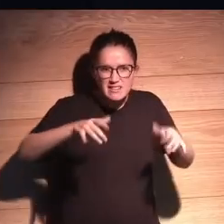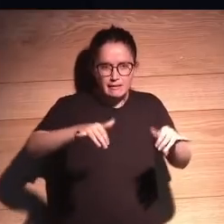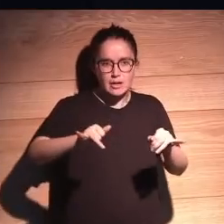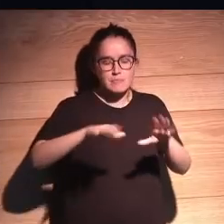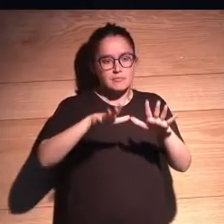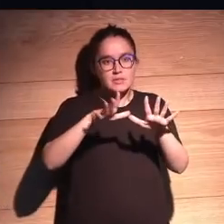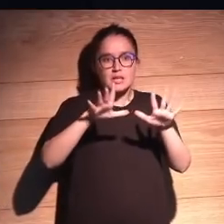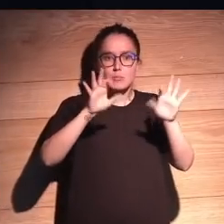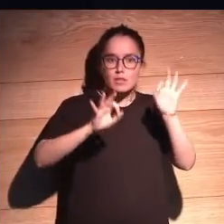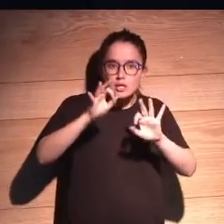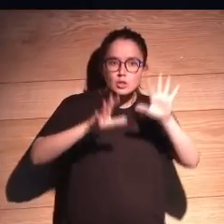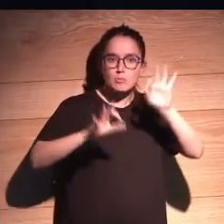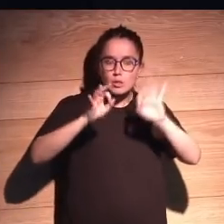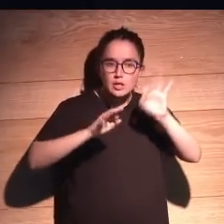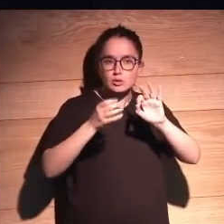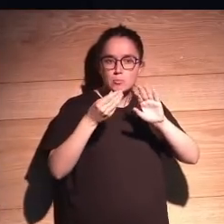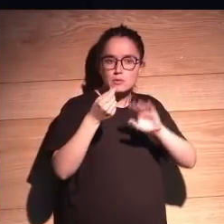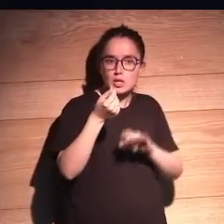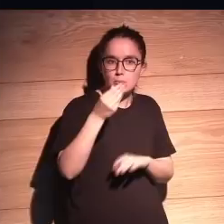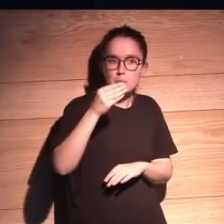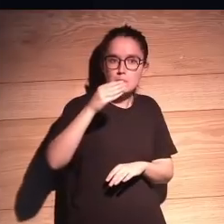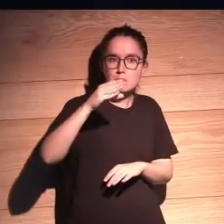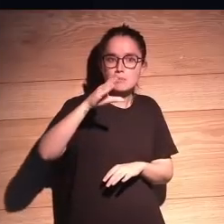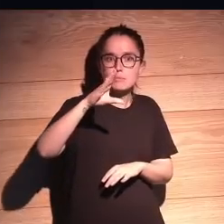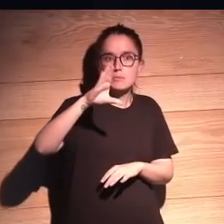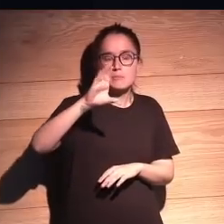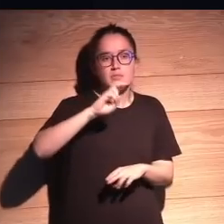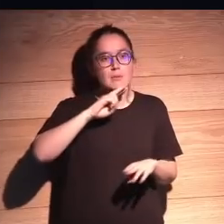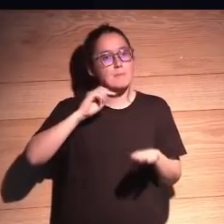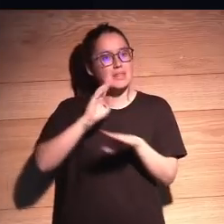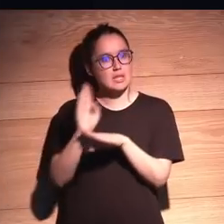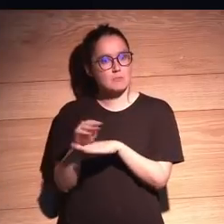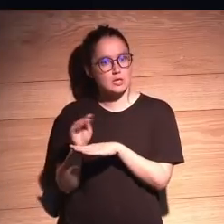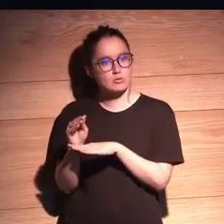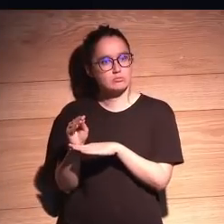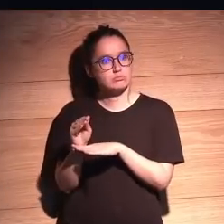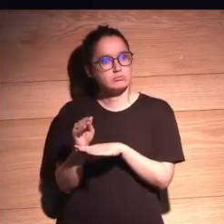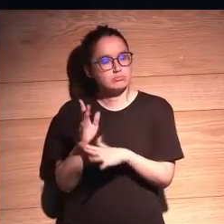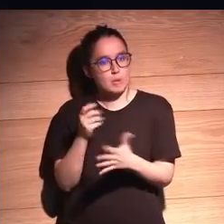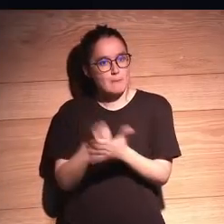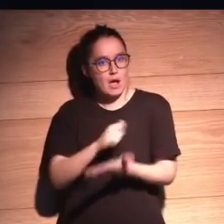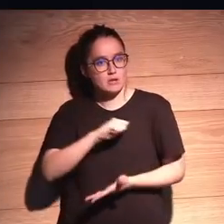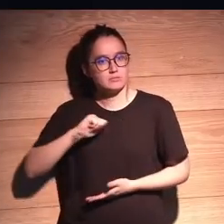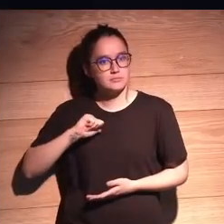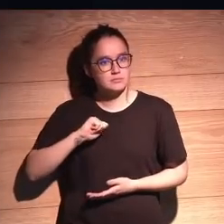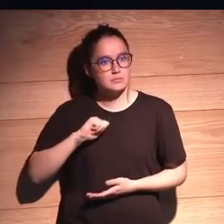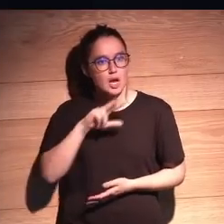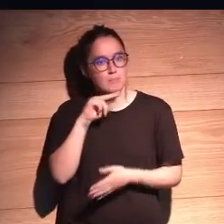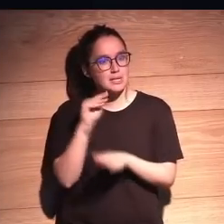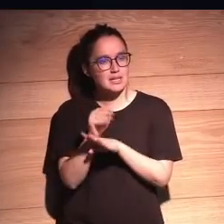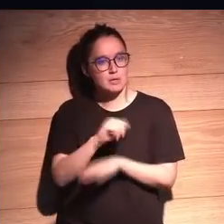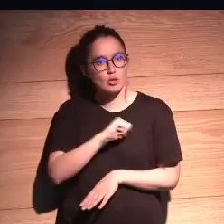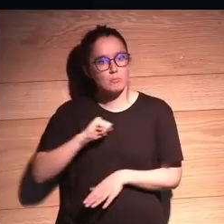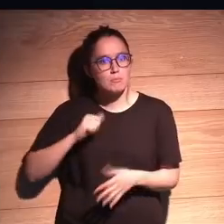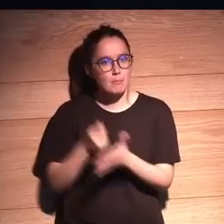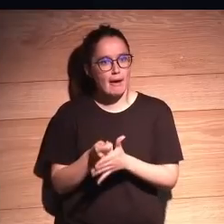él va acumulando riqueza, la cuenta sube y hay que mantenerlo. ¿Vale? Hay que hacer mantenimiento. Pues se lo paga él. El mantenimiento se lo